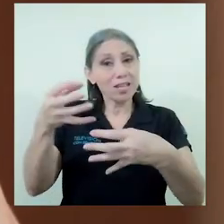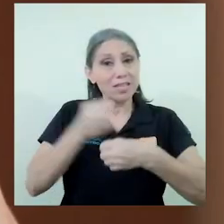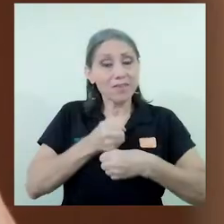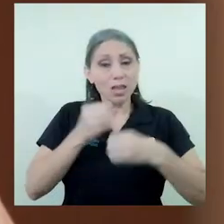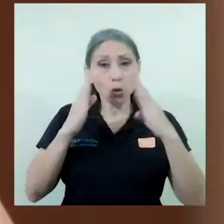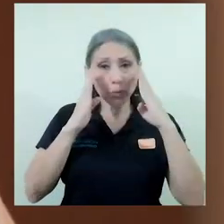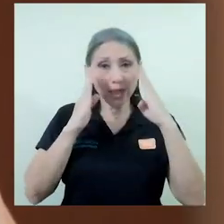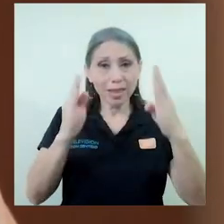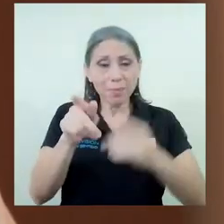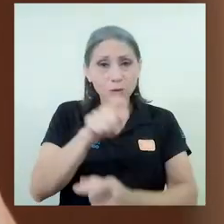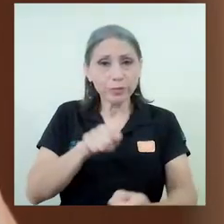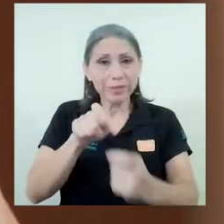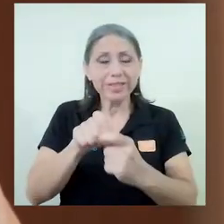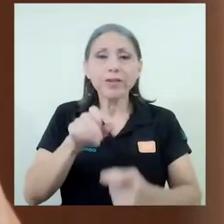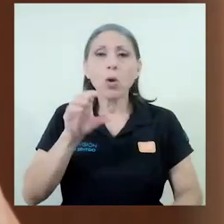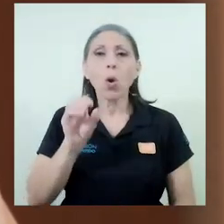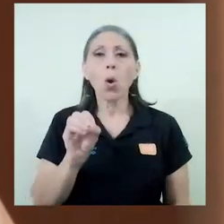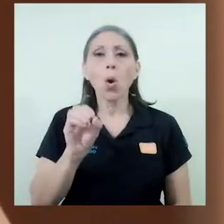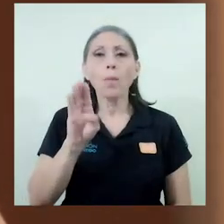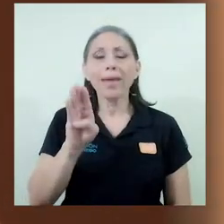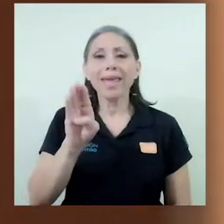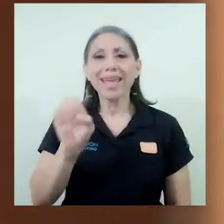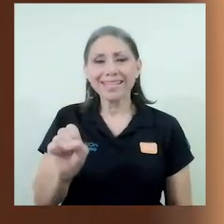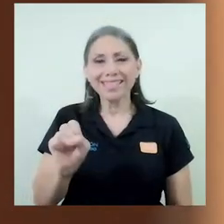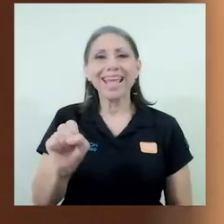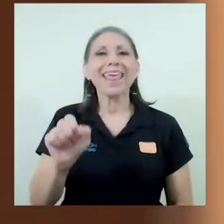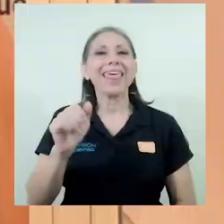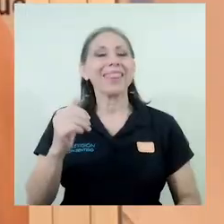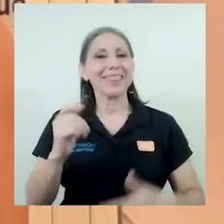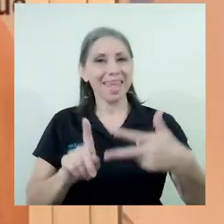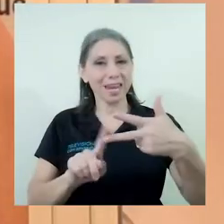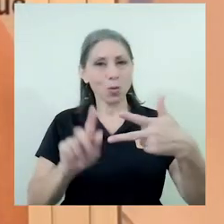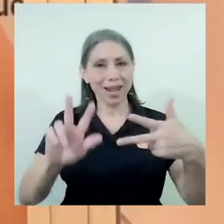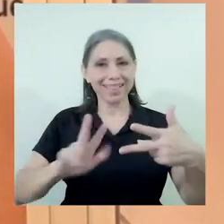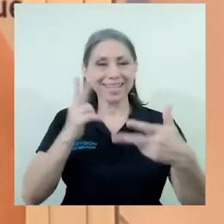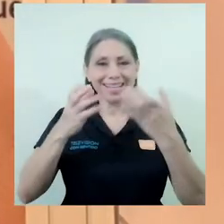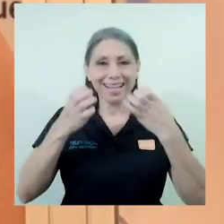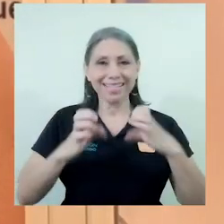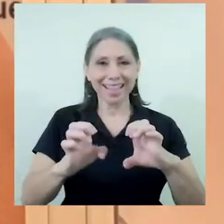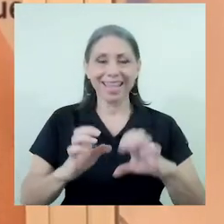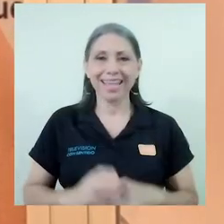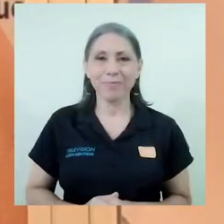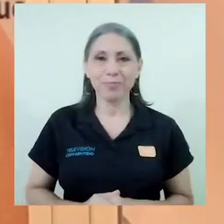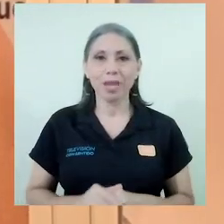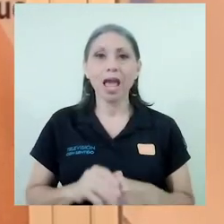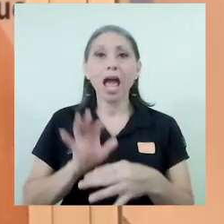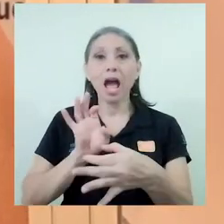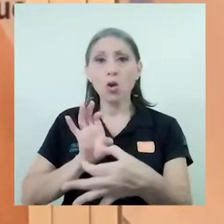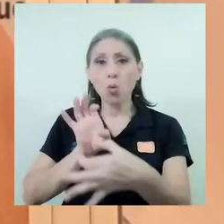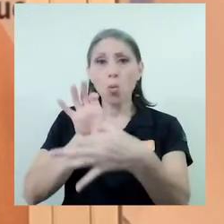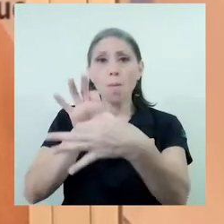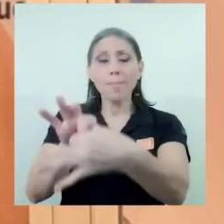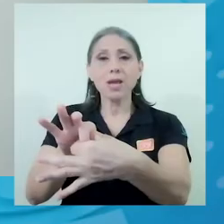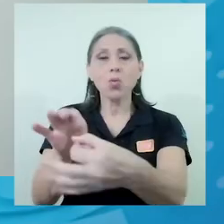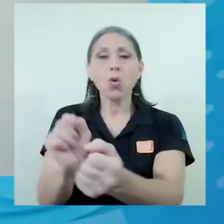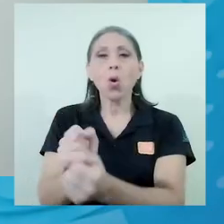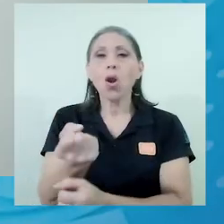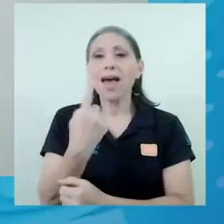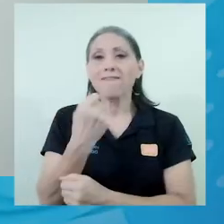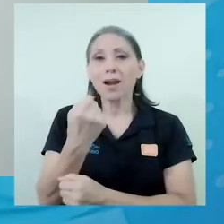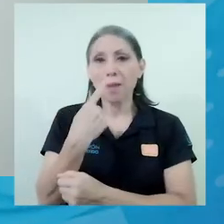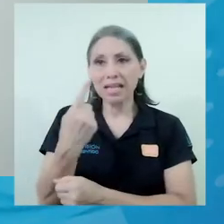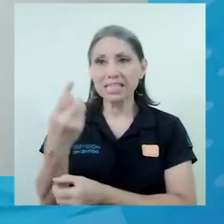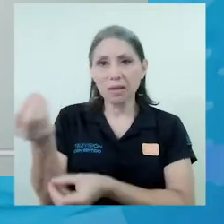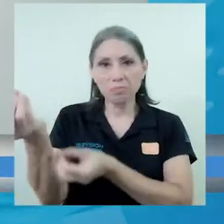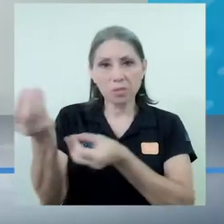La OBS tiene una tercera estrategia. Hay un vínculo con la farmacia proveedora, que es la que